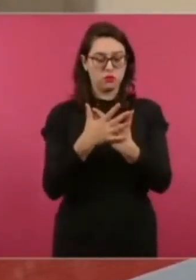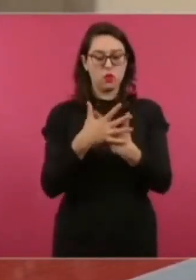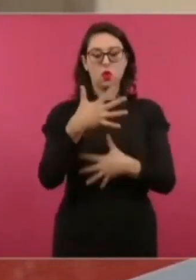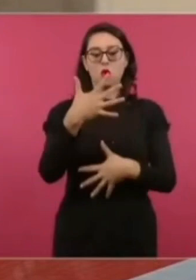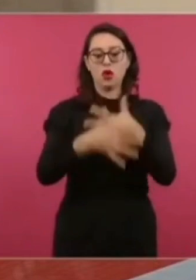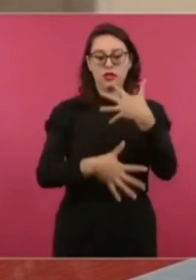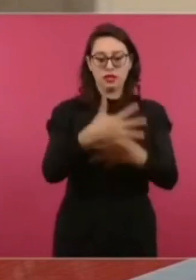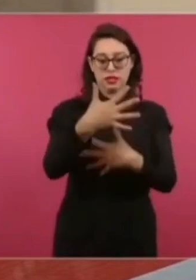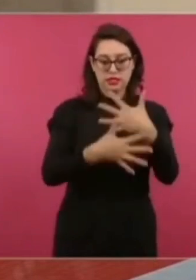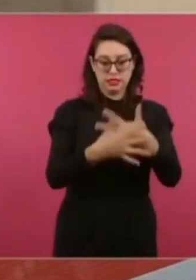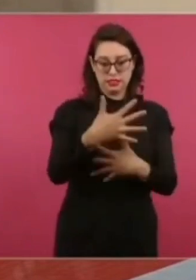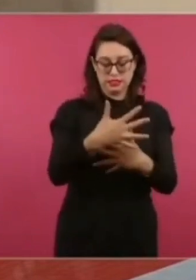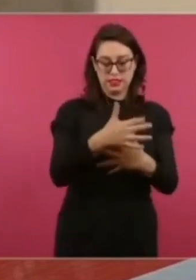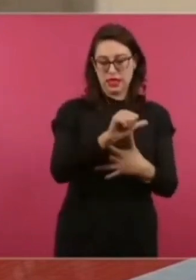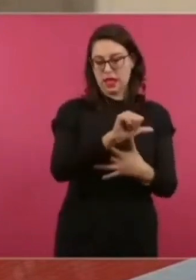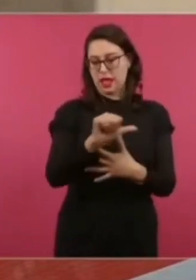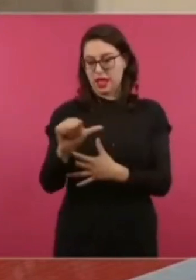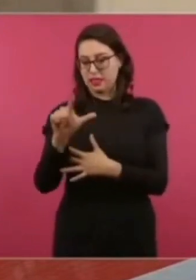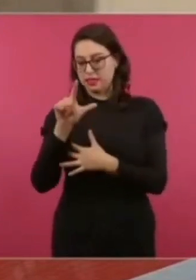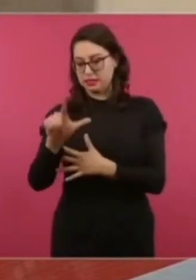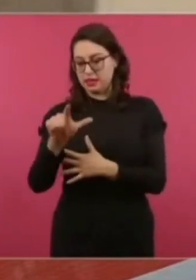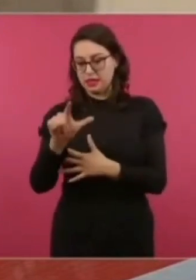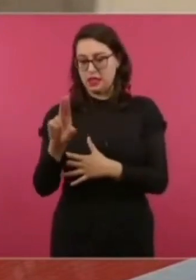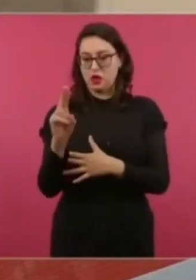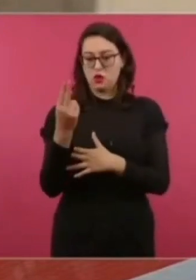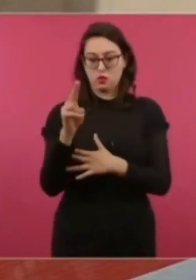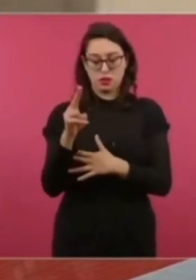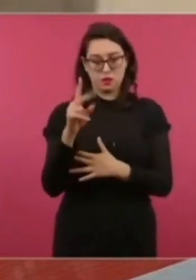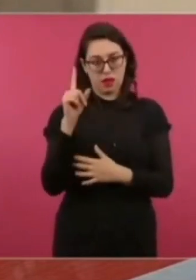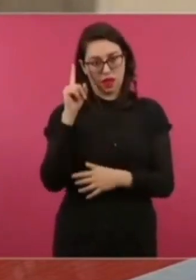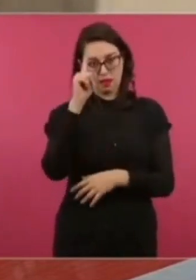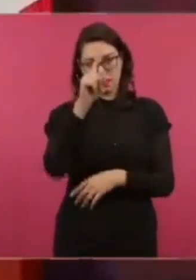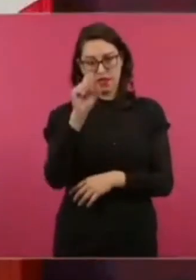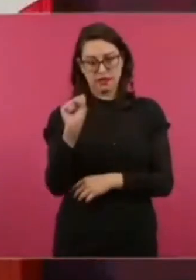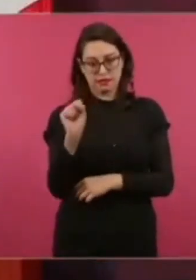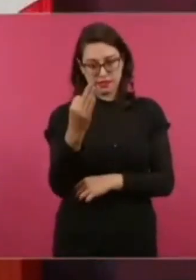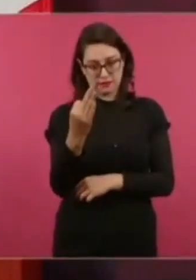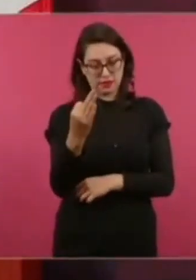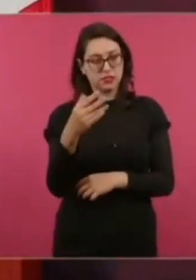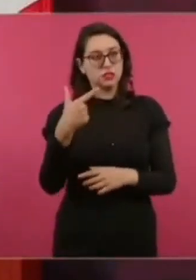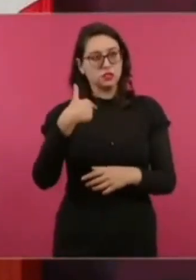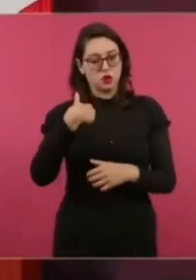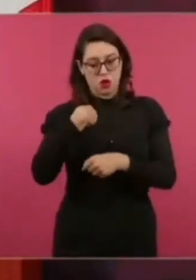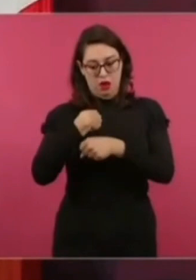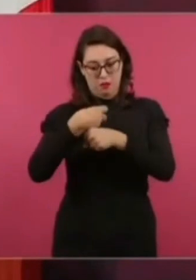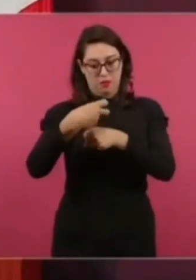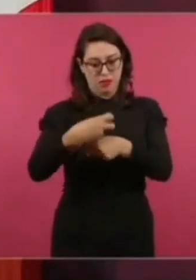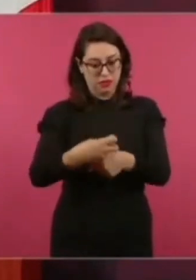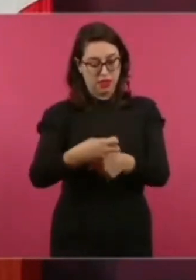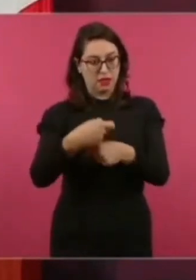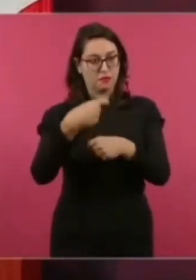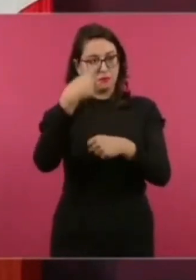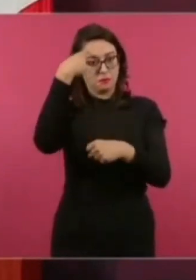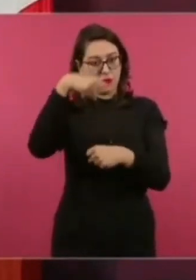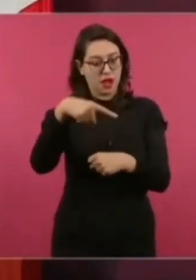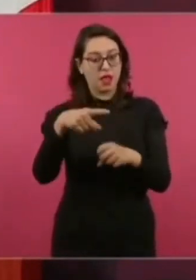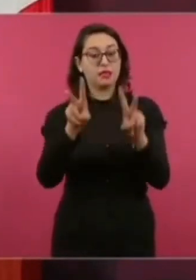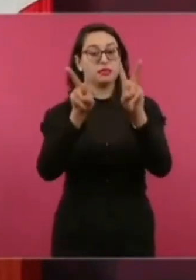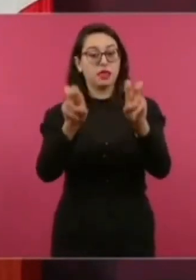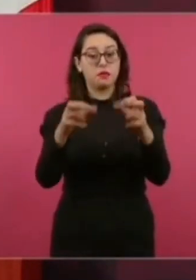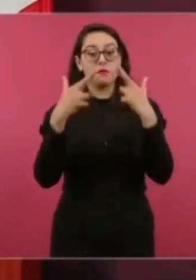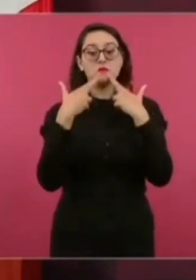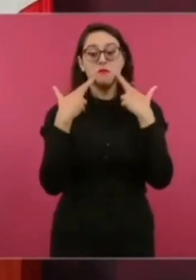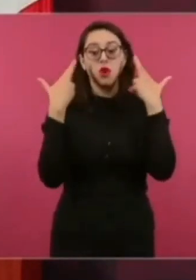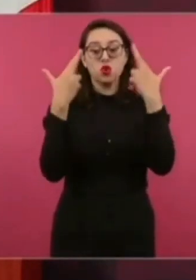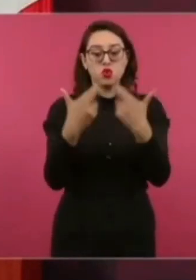noviembre a San Francisco, California, a la reunión de cooperación económica hacia Pacífico. Allá